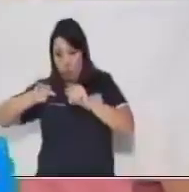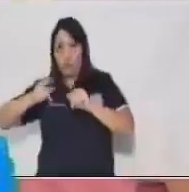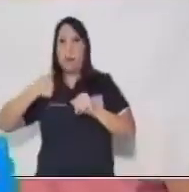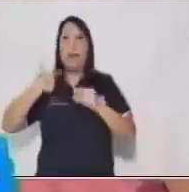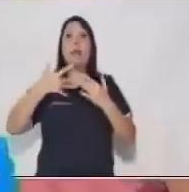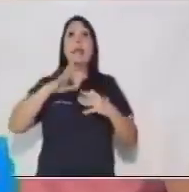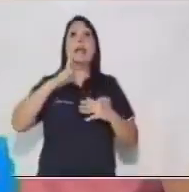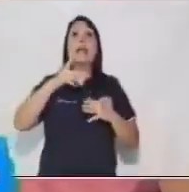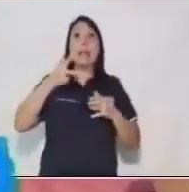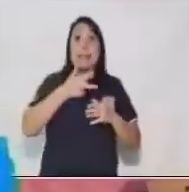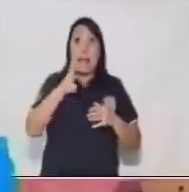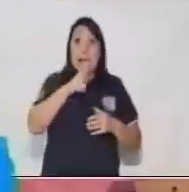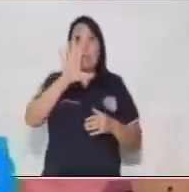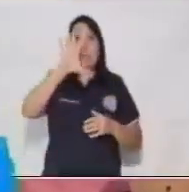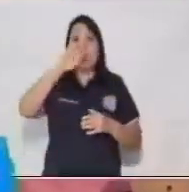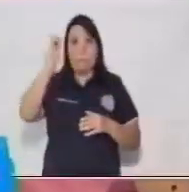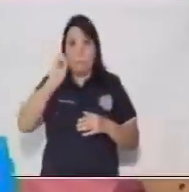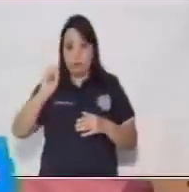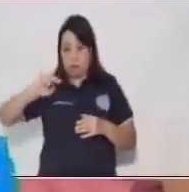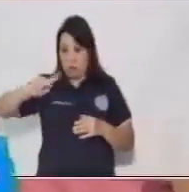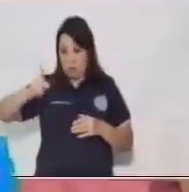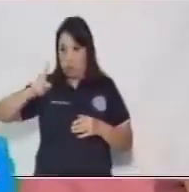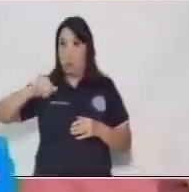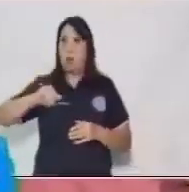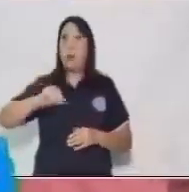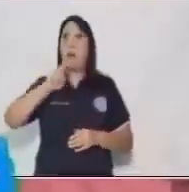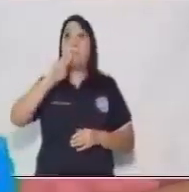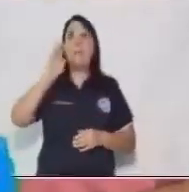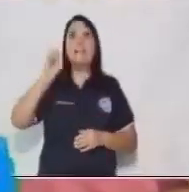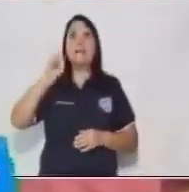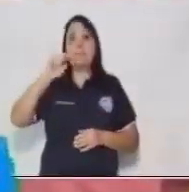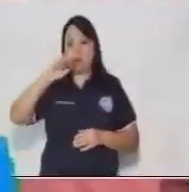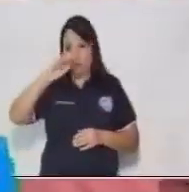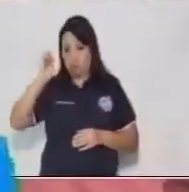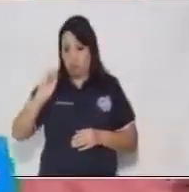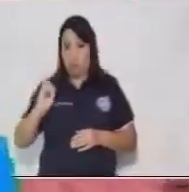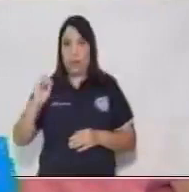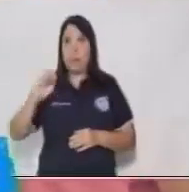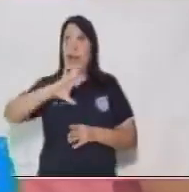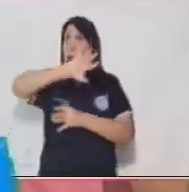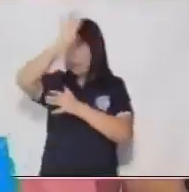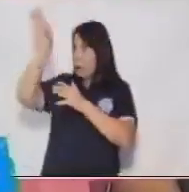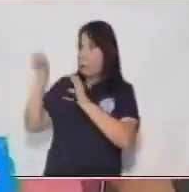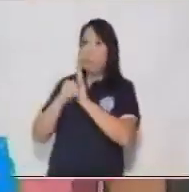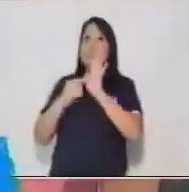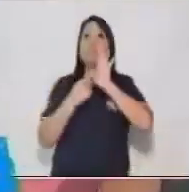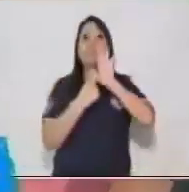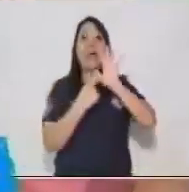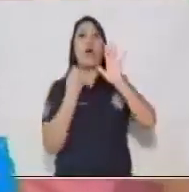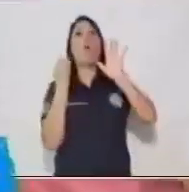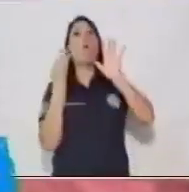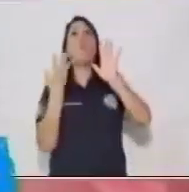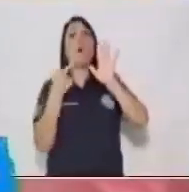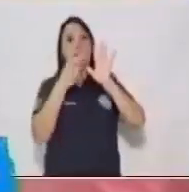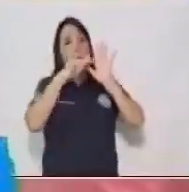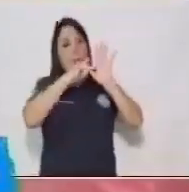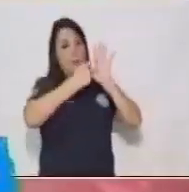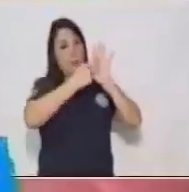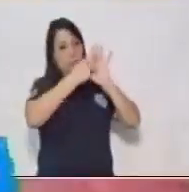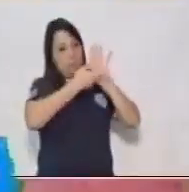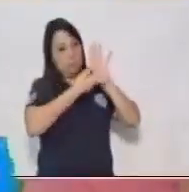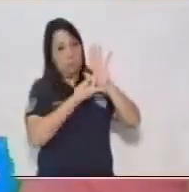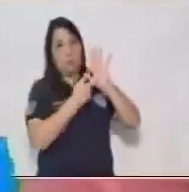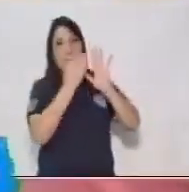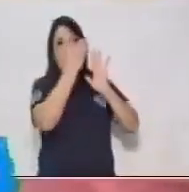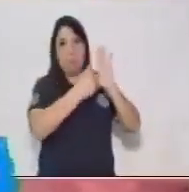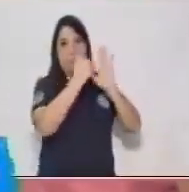5%. Otros víveres, 20%. Y así sabrás cuál frecuencia es